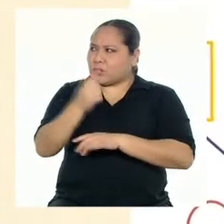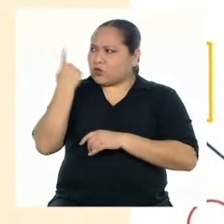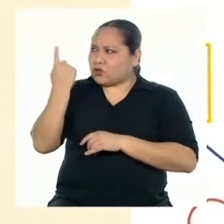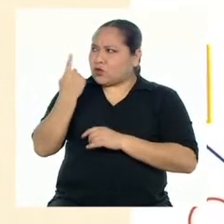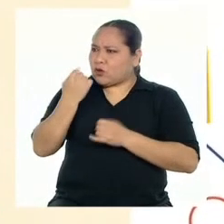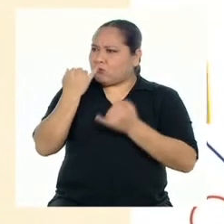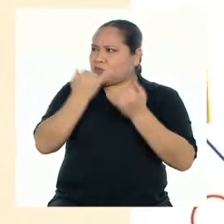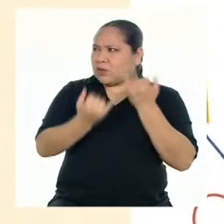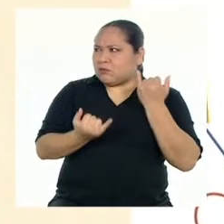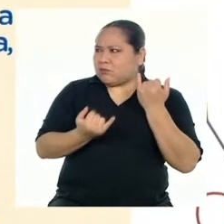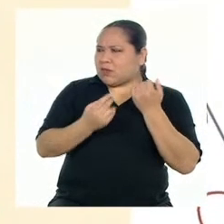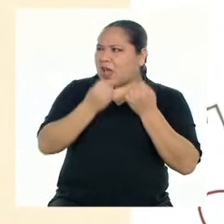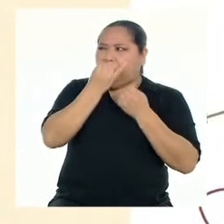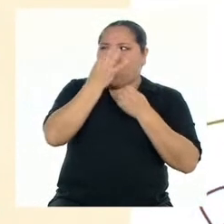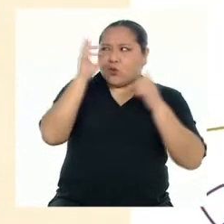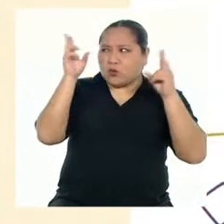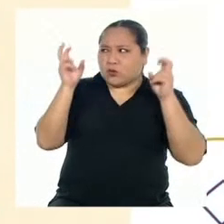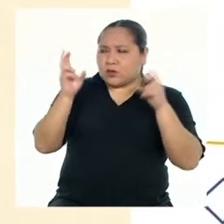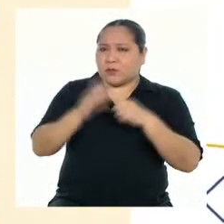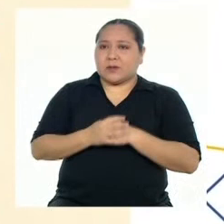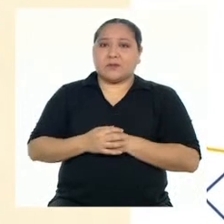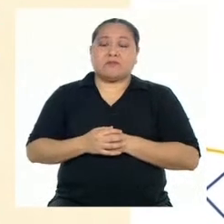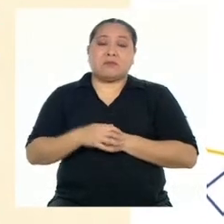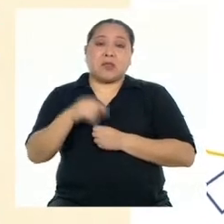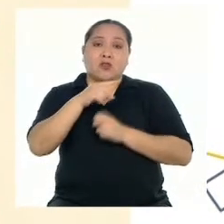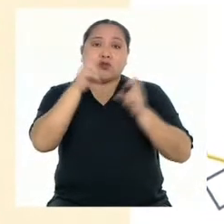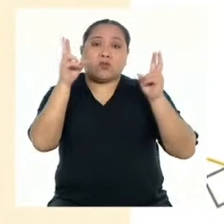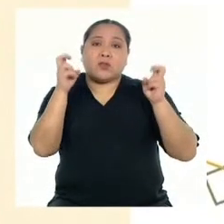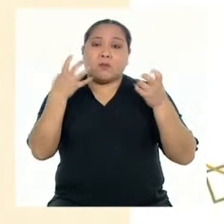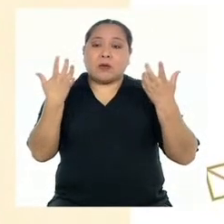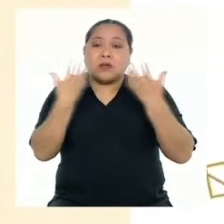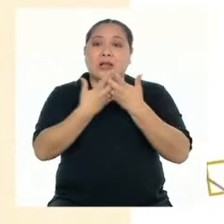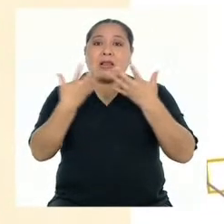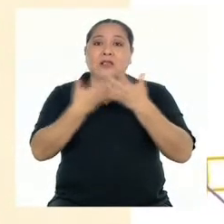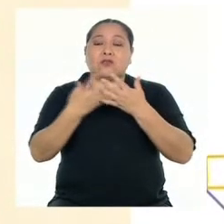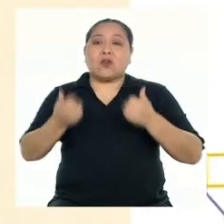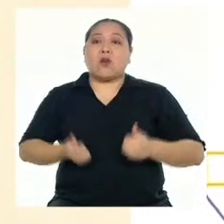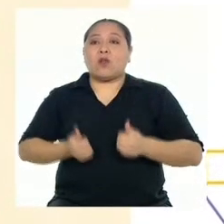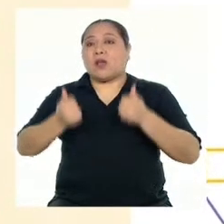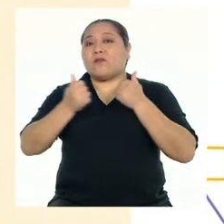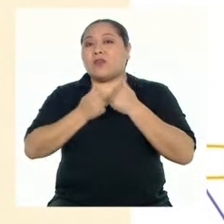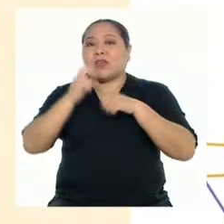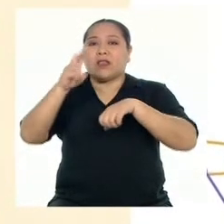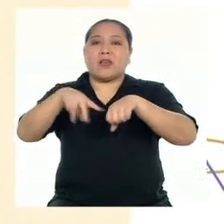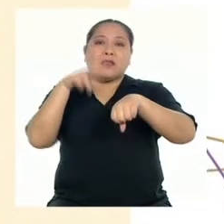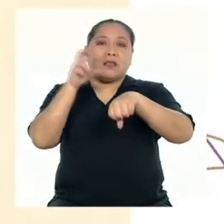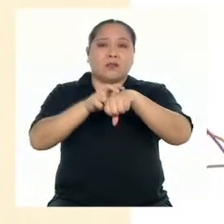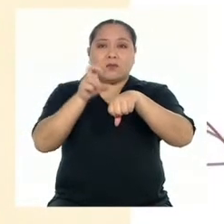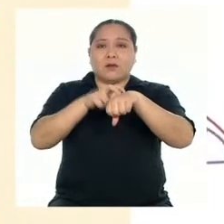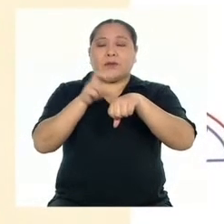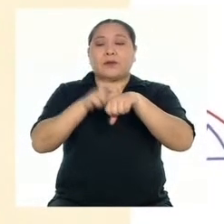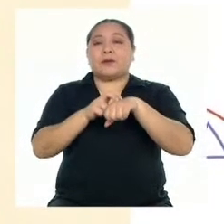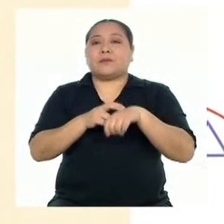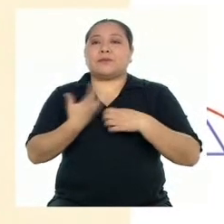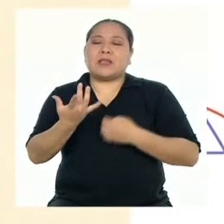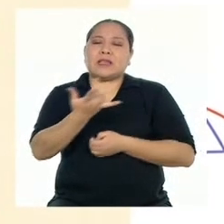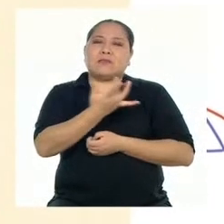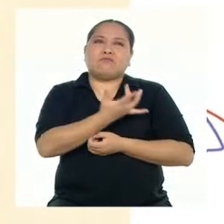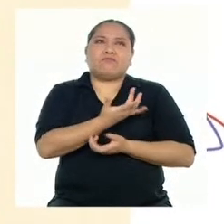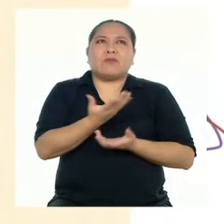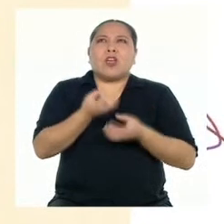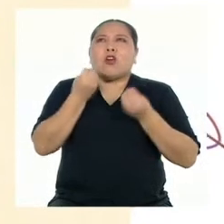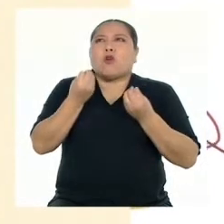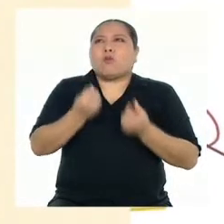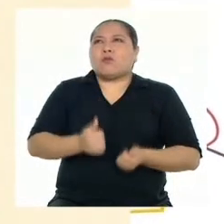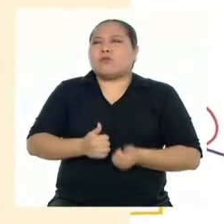solo determinados temas? El contenido suele estar relacionado con la vida, la naturaleza, el sentido de la